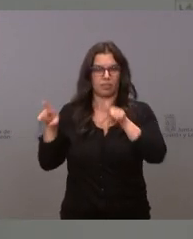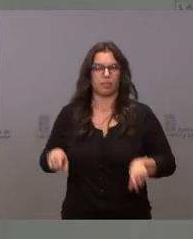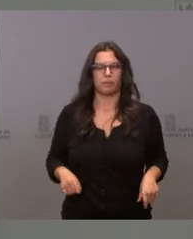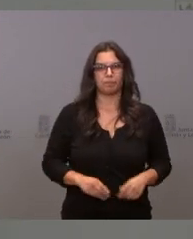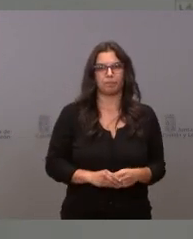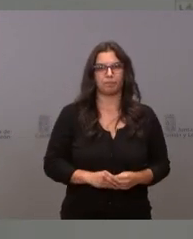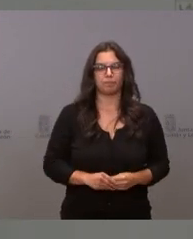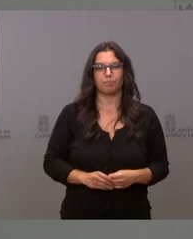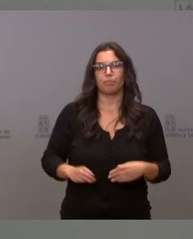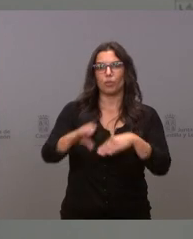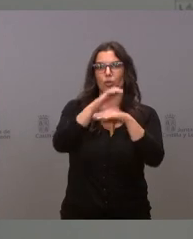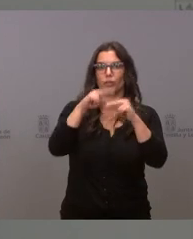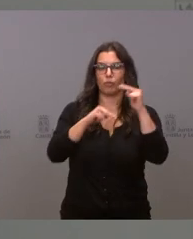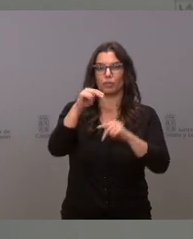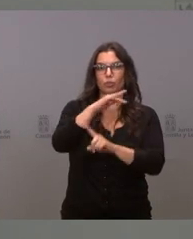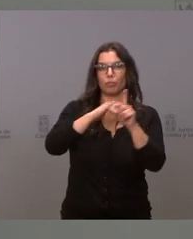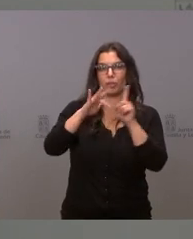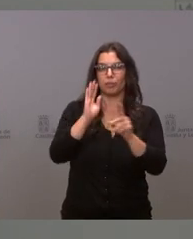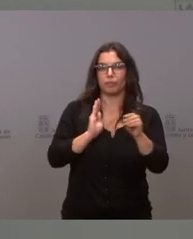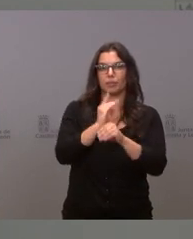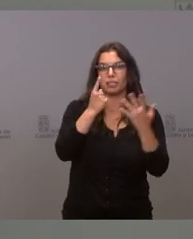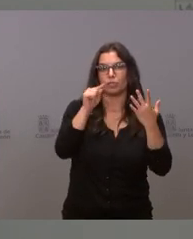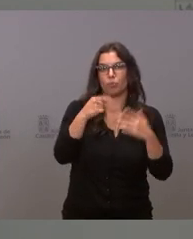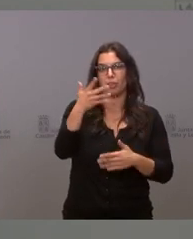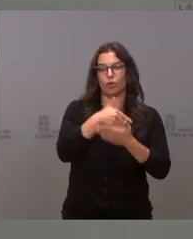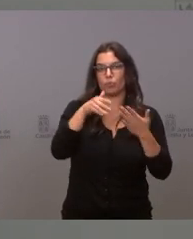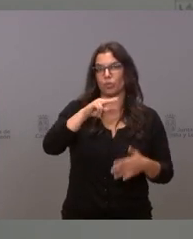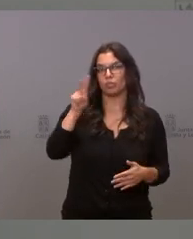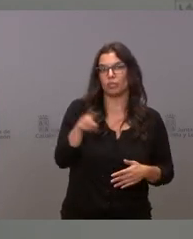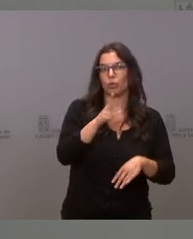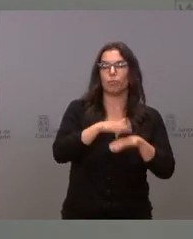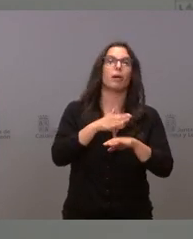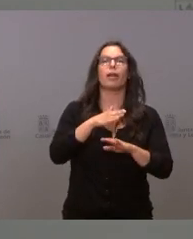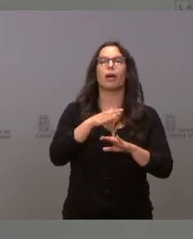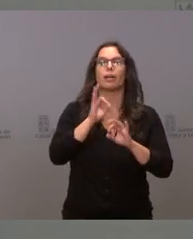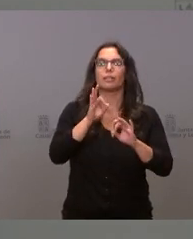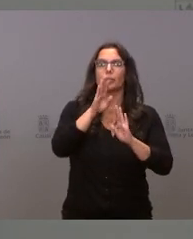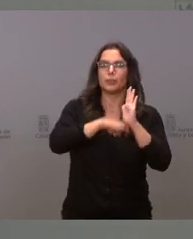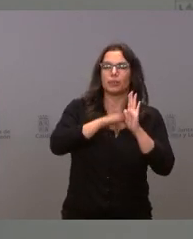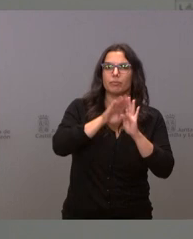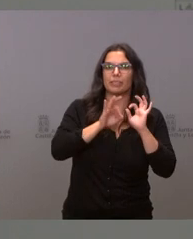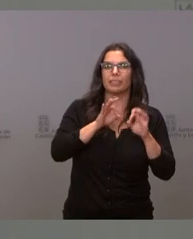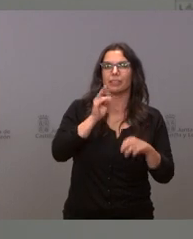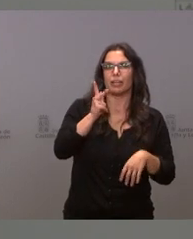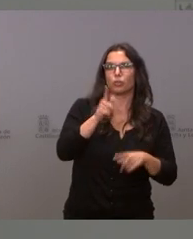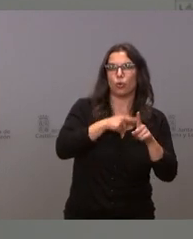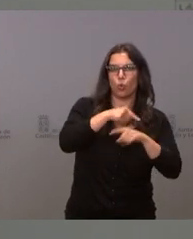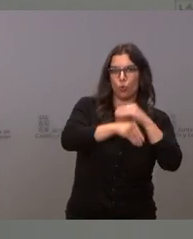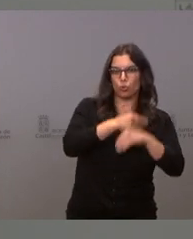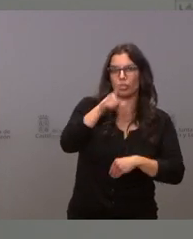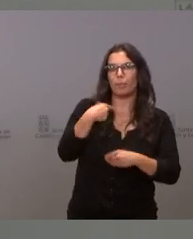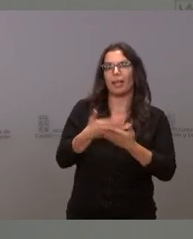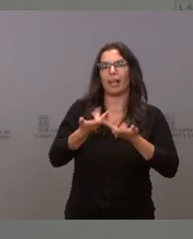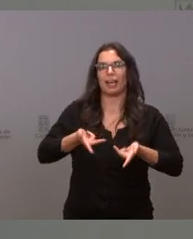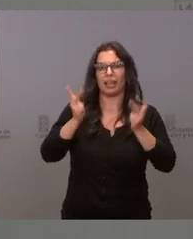La Consejería de Fomento y Medio Ambiente destina 6,5 millones de euros para renovación de derechos de uso y actualización de licencias de productos